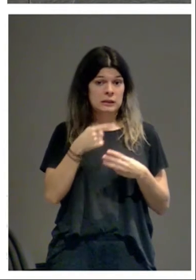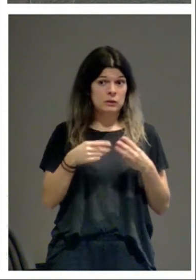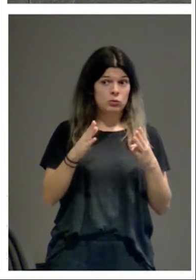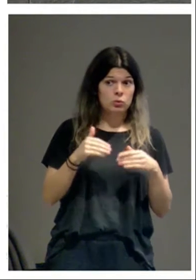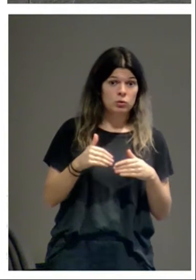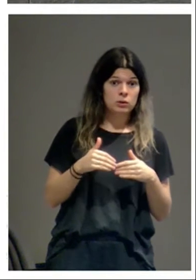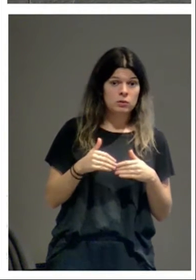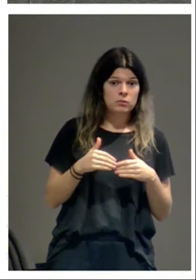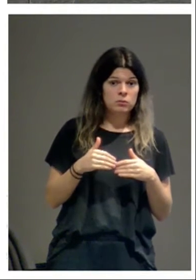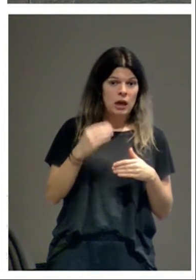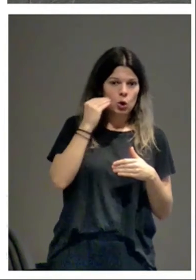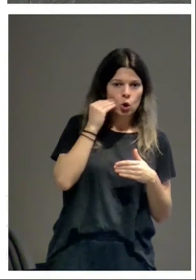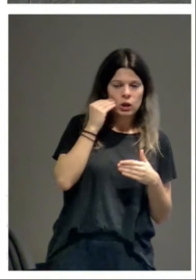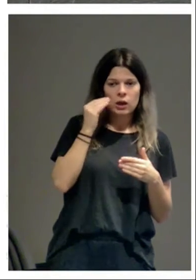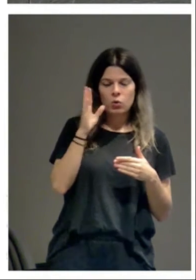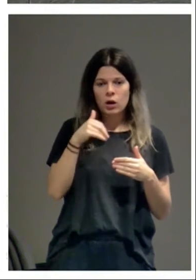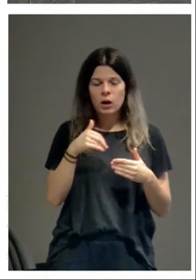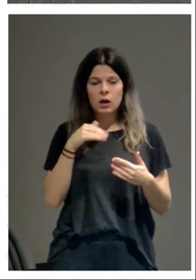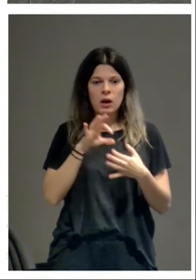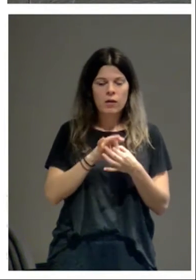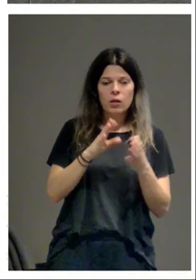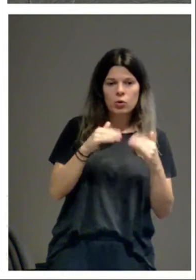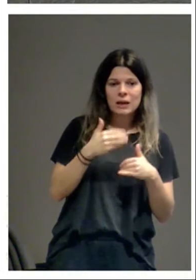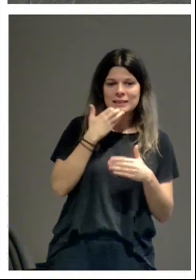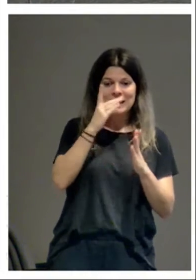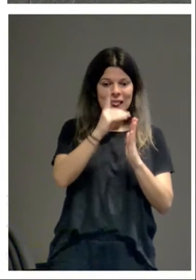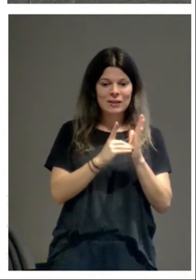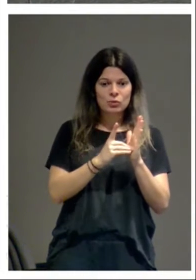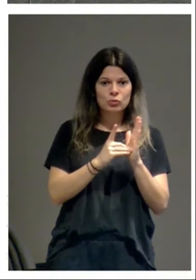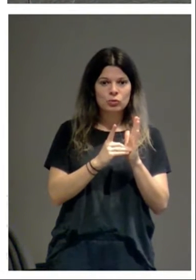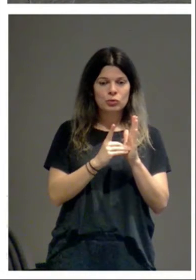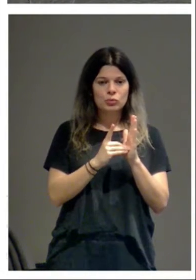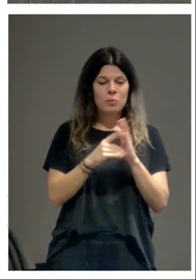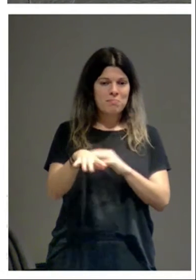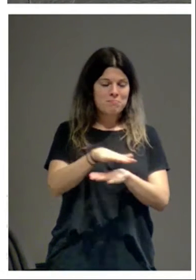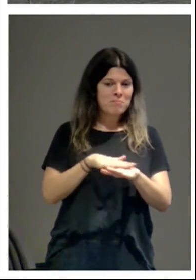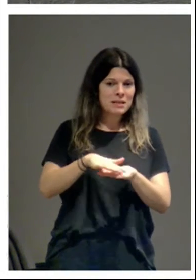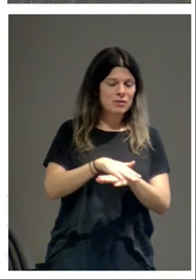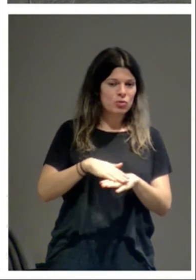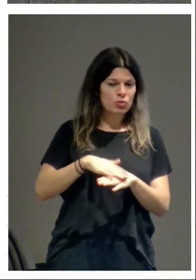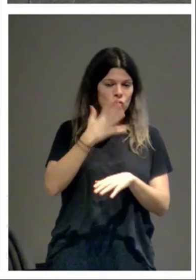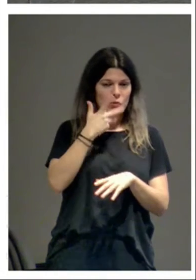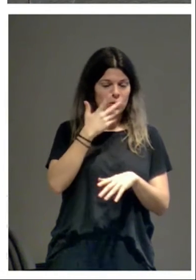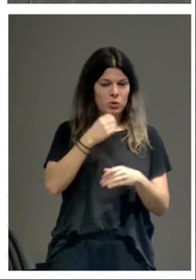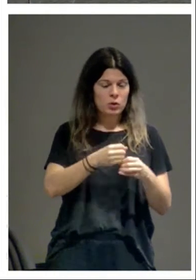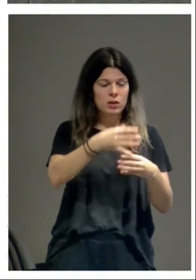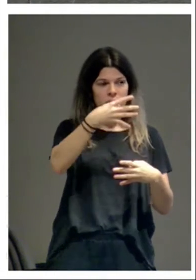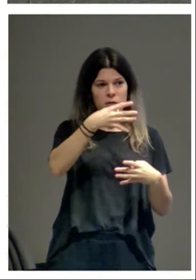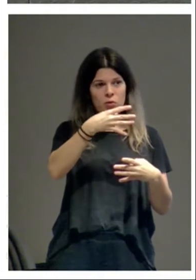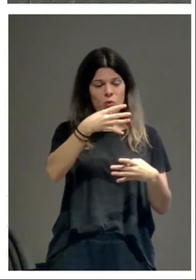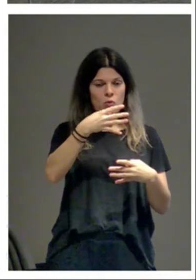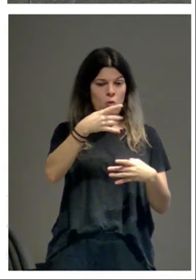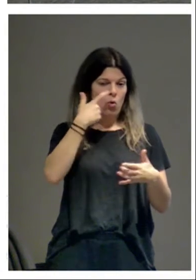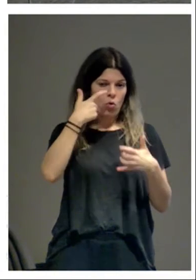si no tenemos una filiación, si no tenemos los datos, si no estamos convencidos de los datos básicos del conocimiento del edificio o de la obra,